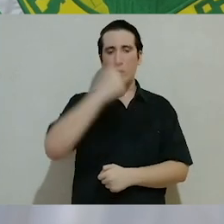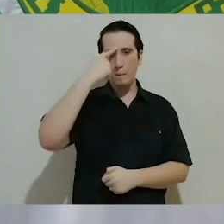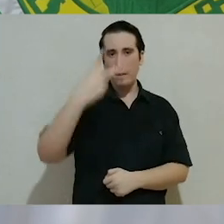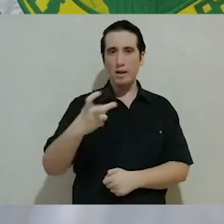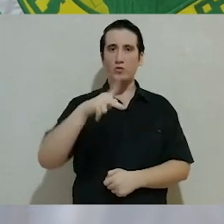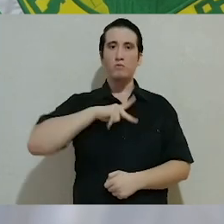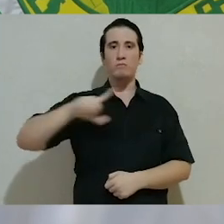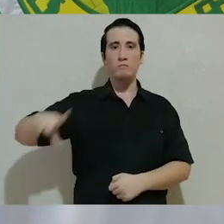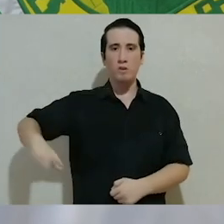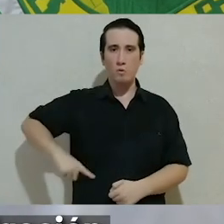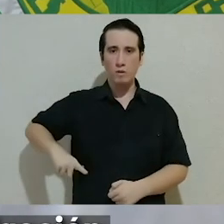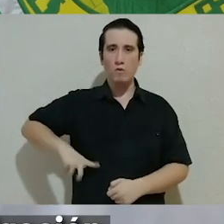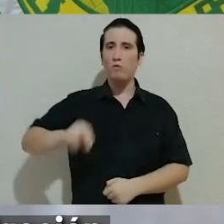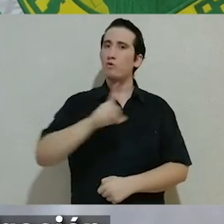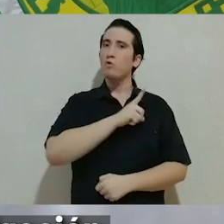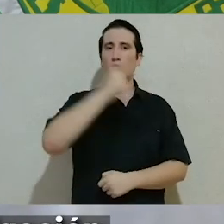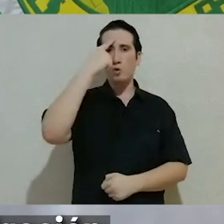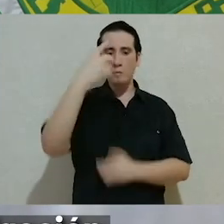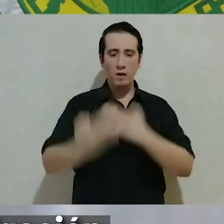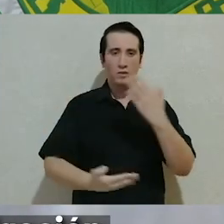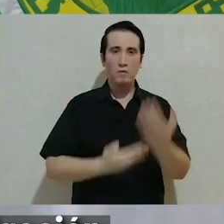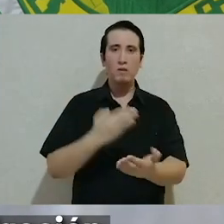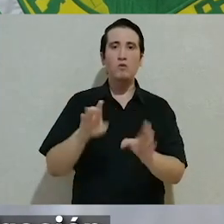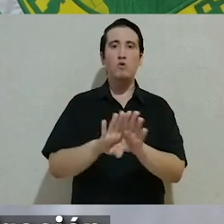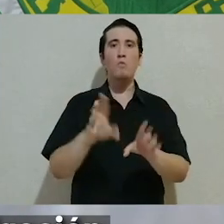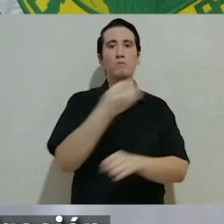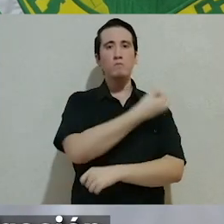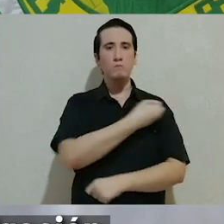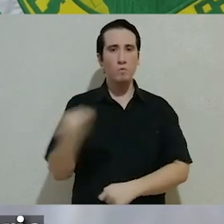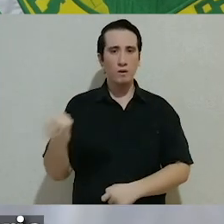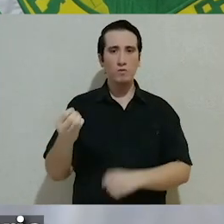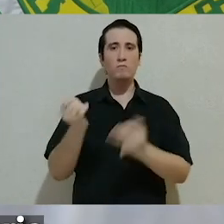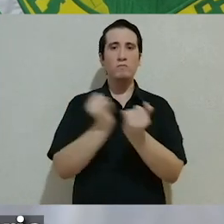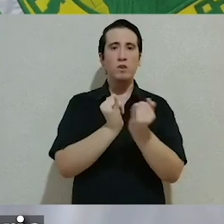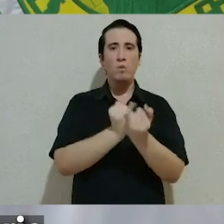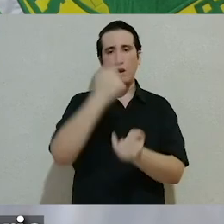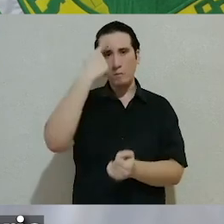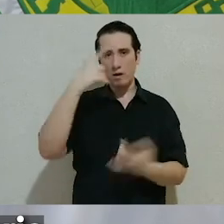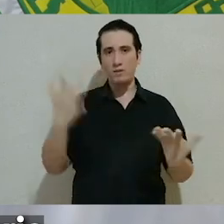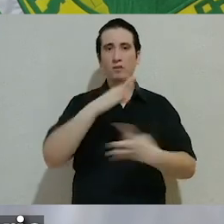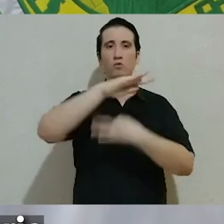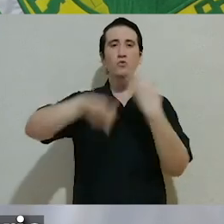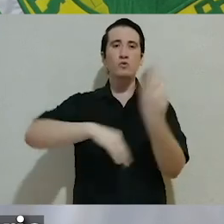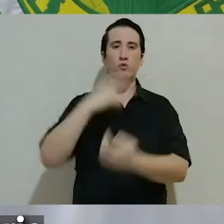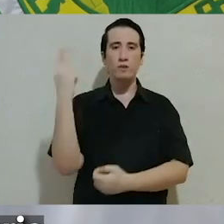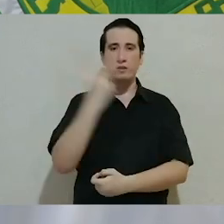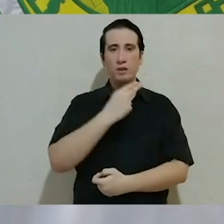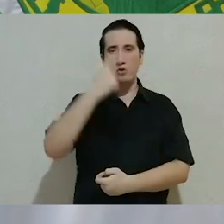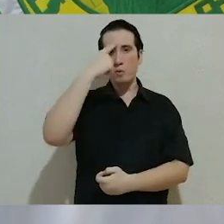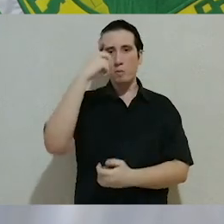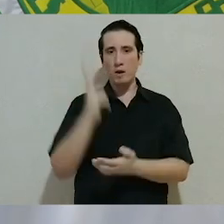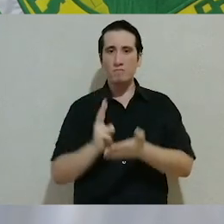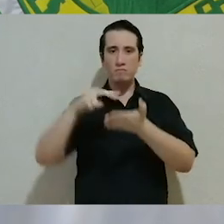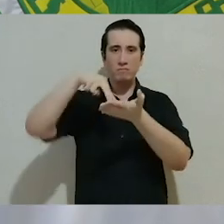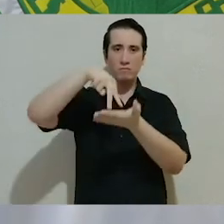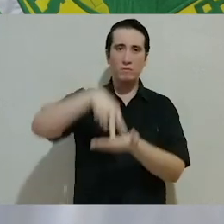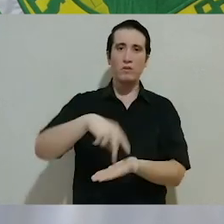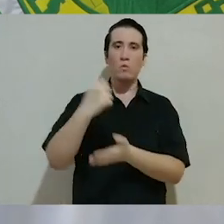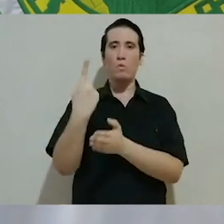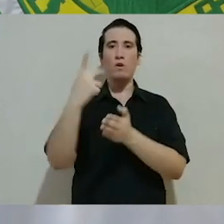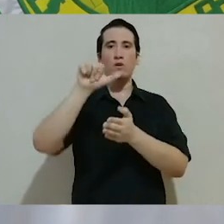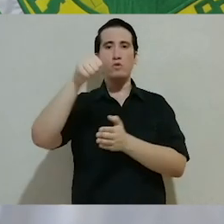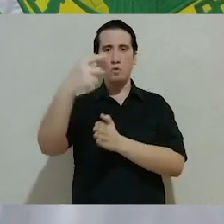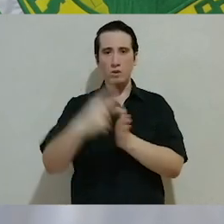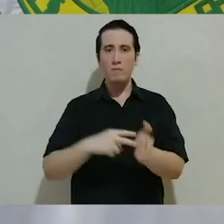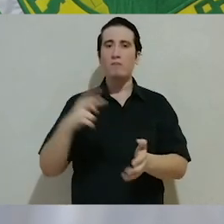y que para eso está mi gobierno, no sólo para servirles como es nuestra obligación, sino para hacer todo lo que sea necesario para levantarnos una